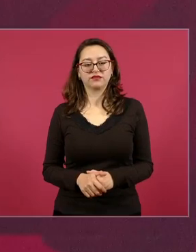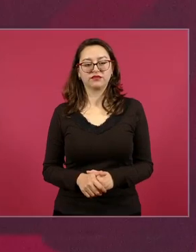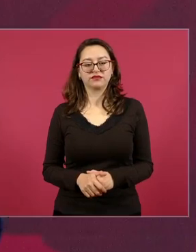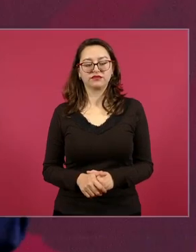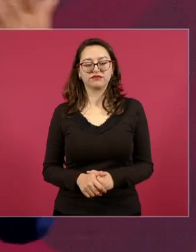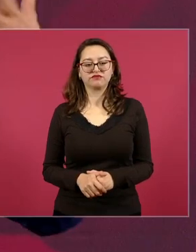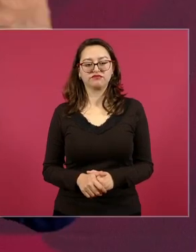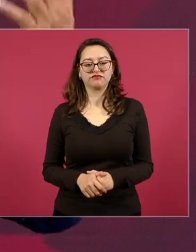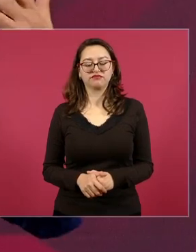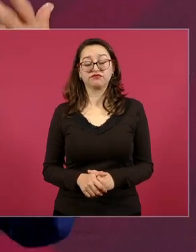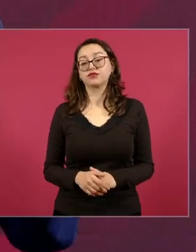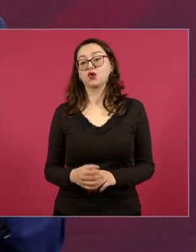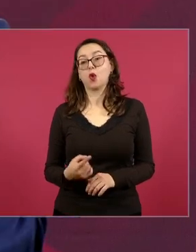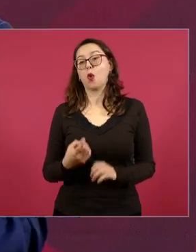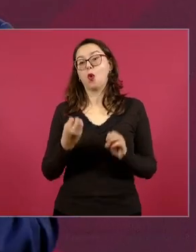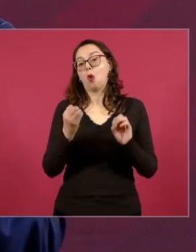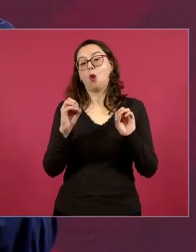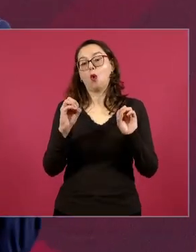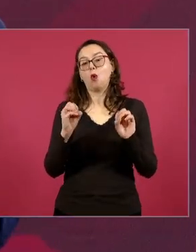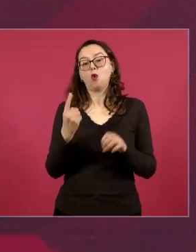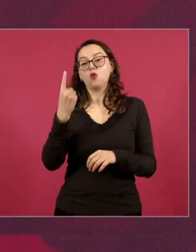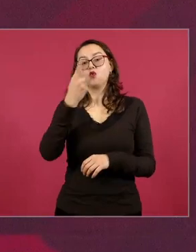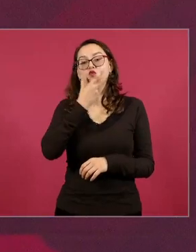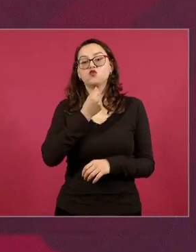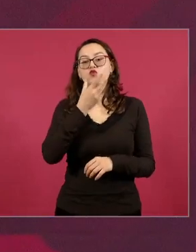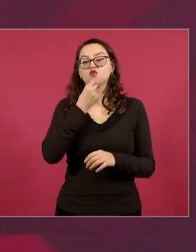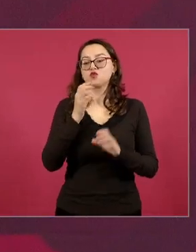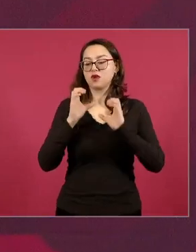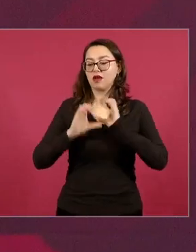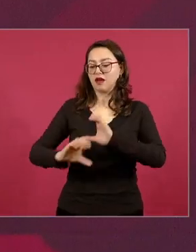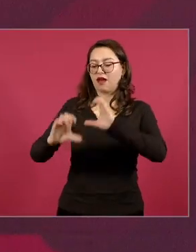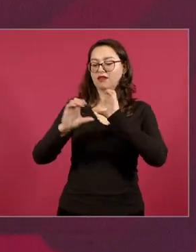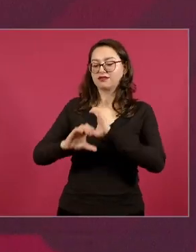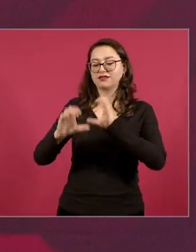traigo mi camioneta